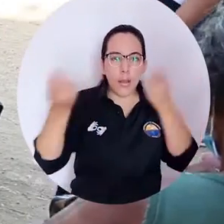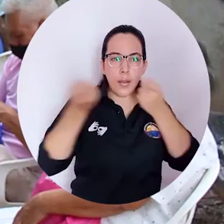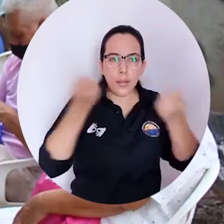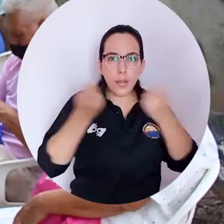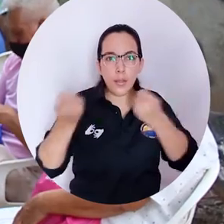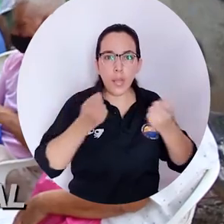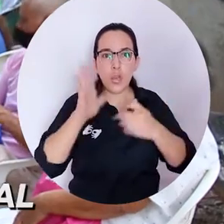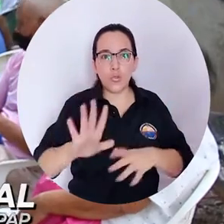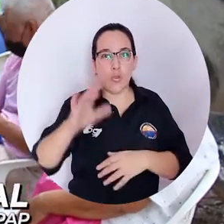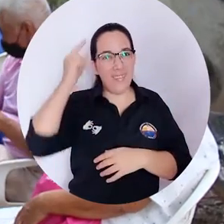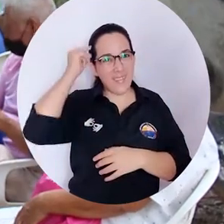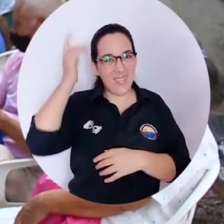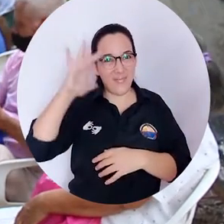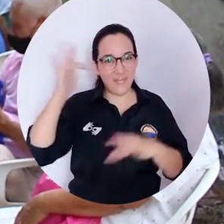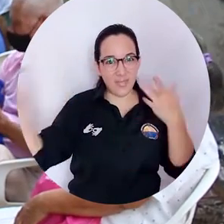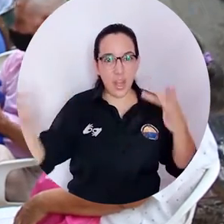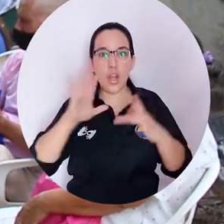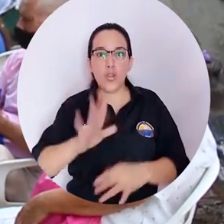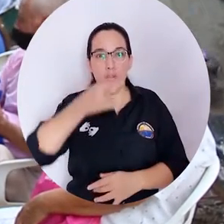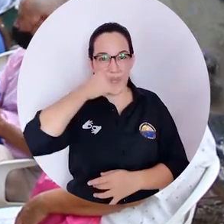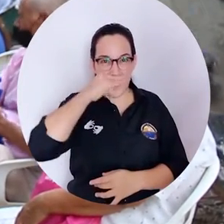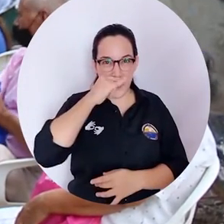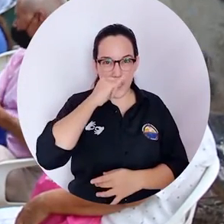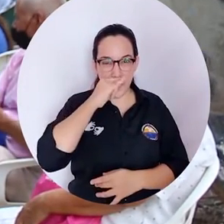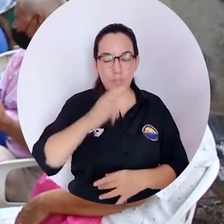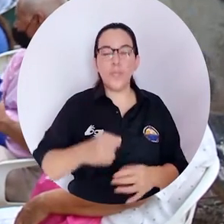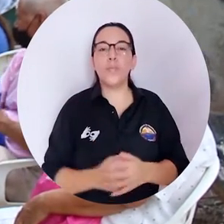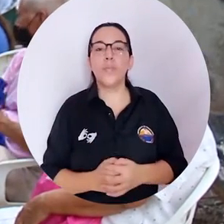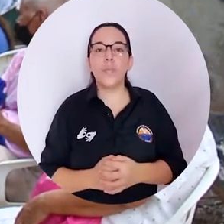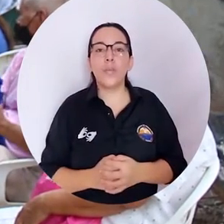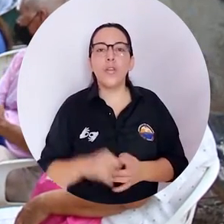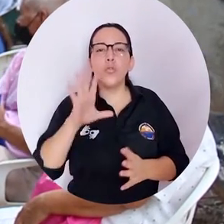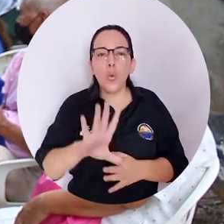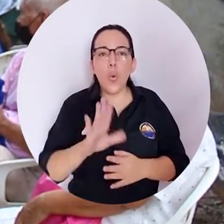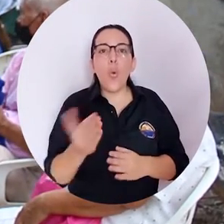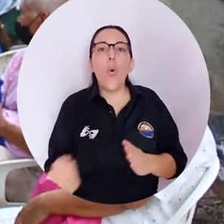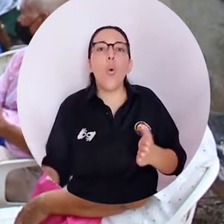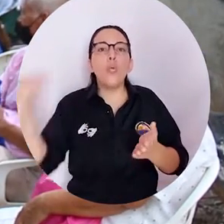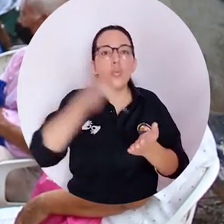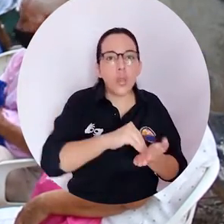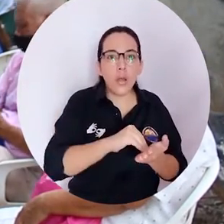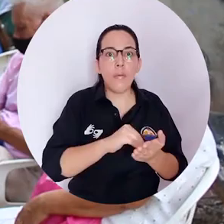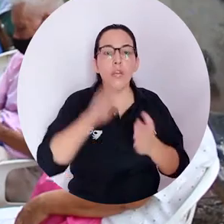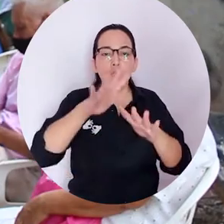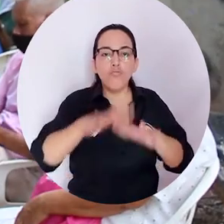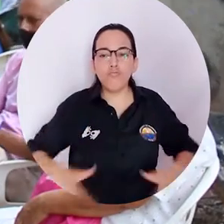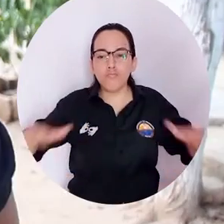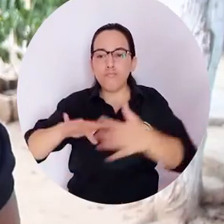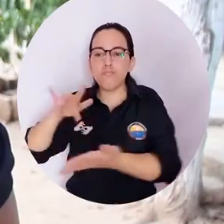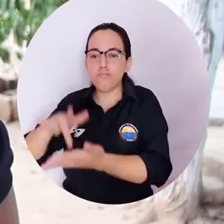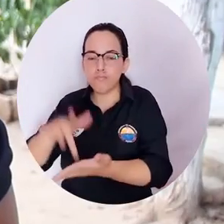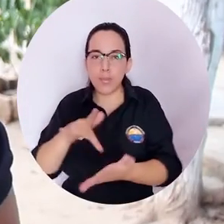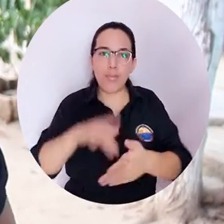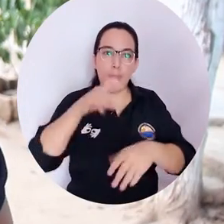de Plata e Infantes Gestores con la intención de retomar la presencia en territorio en tiempos de pandemia.